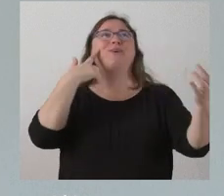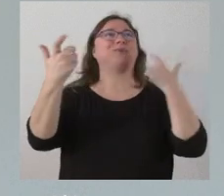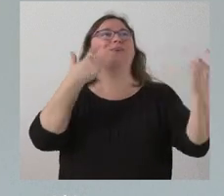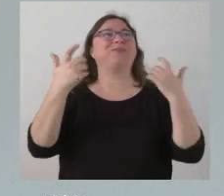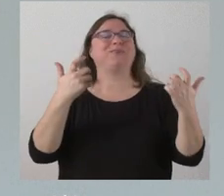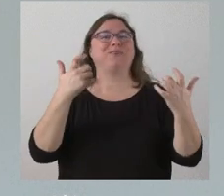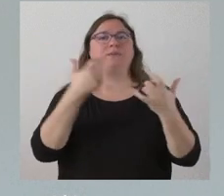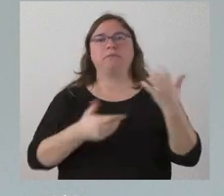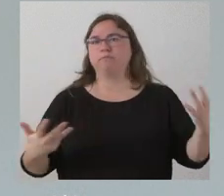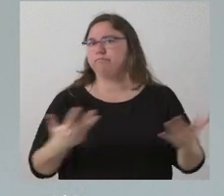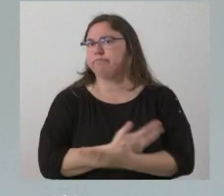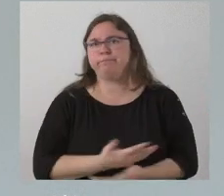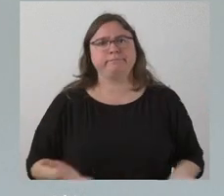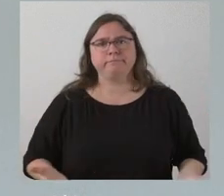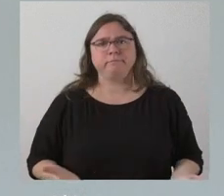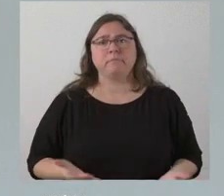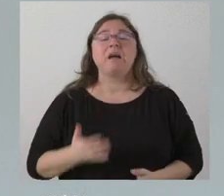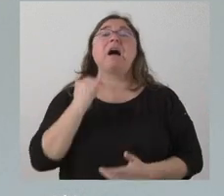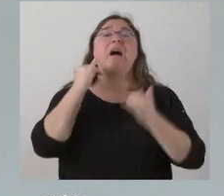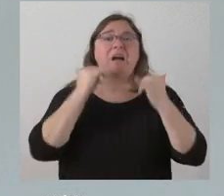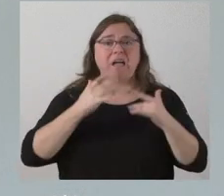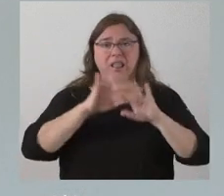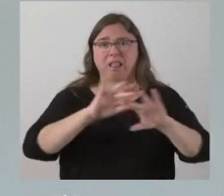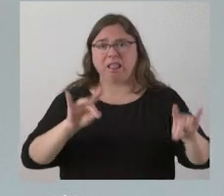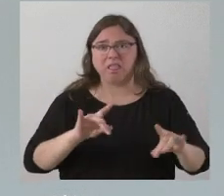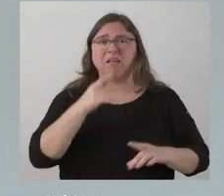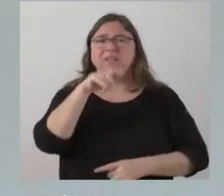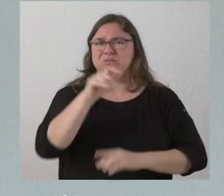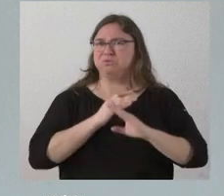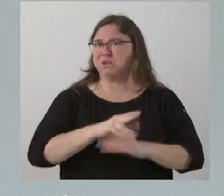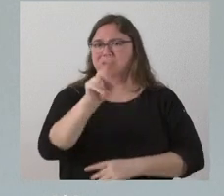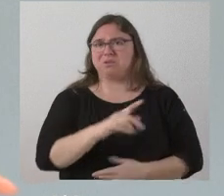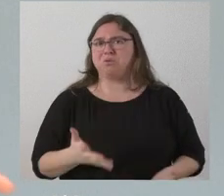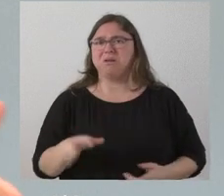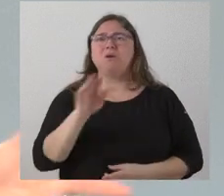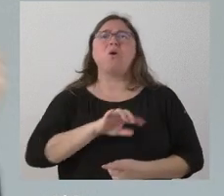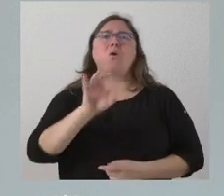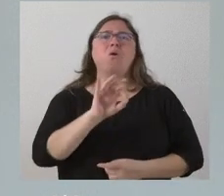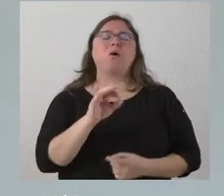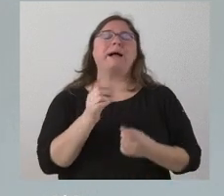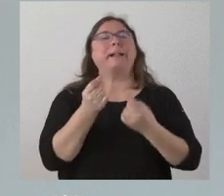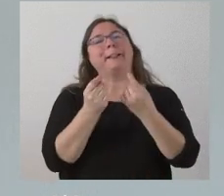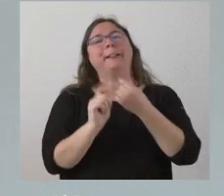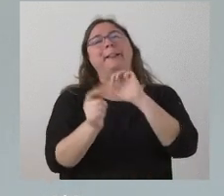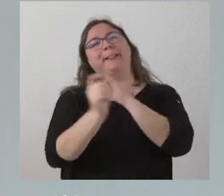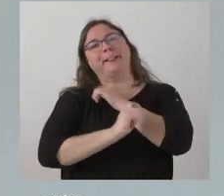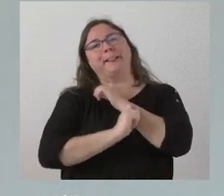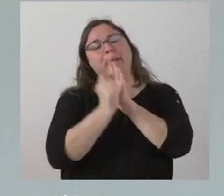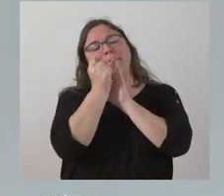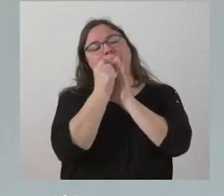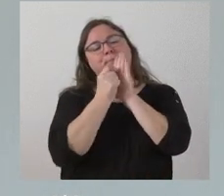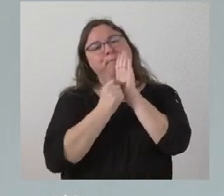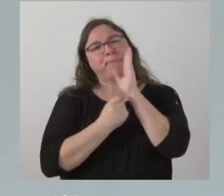determinado, pero luego o no llegan a sus destinatarios o no llegan de forma insuficiente o tienen muchísima letra pequeña. Y a esto se une